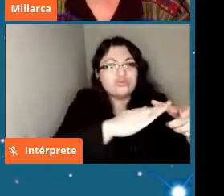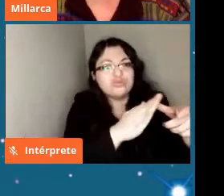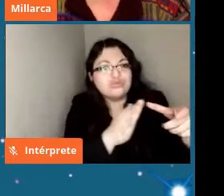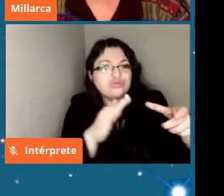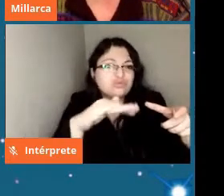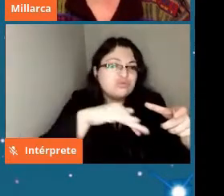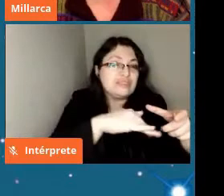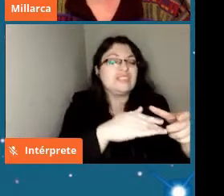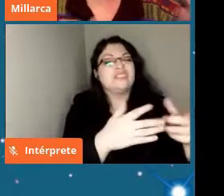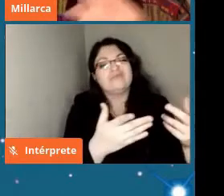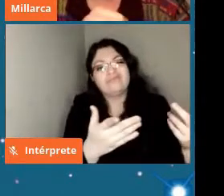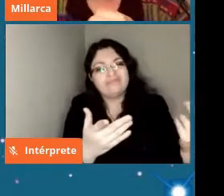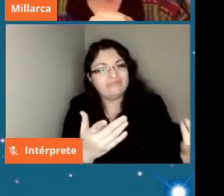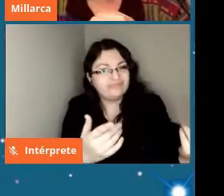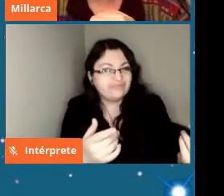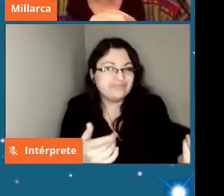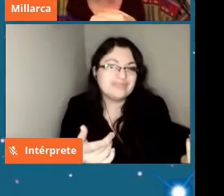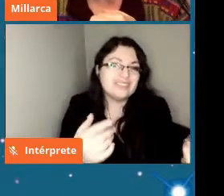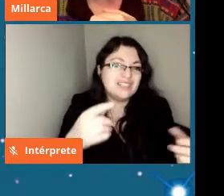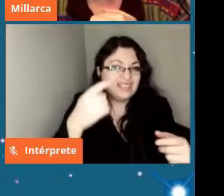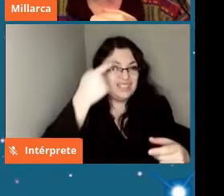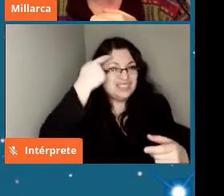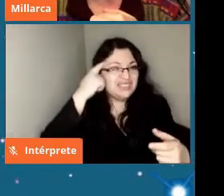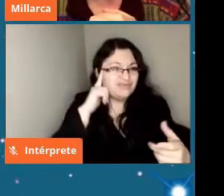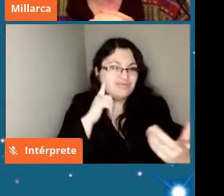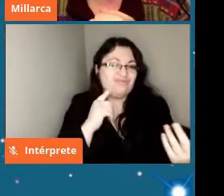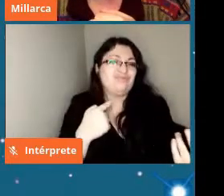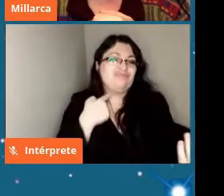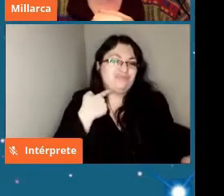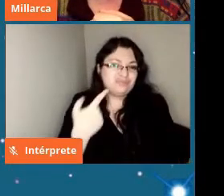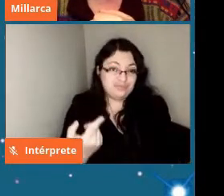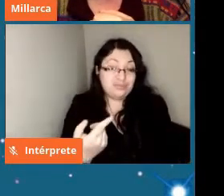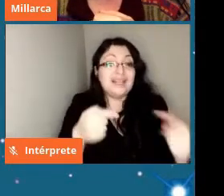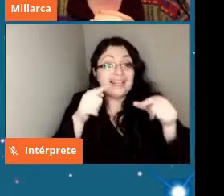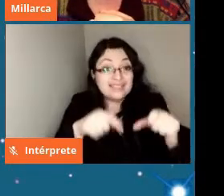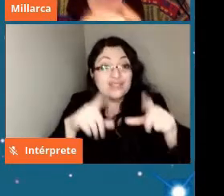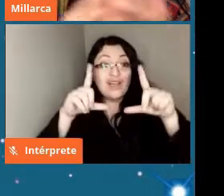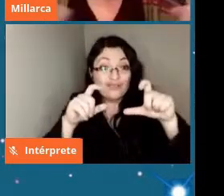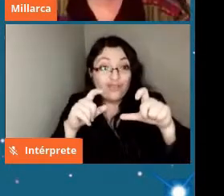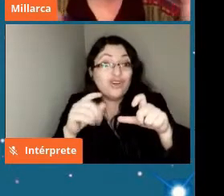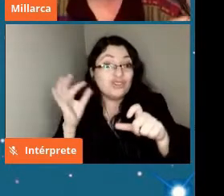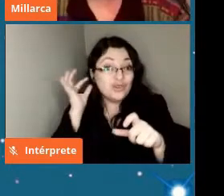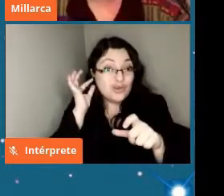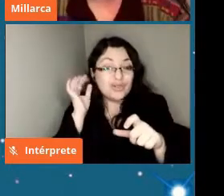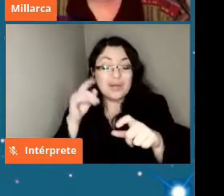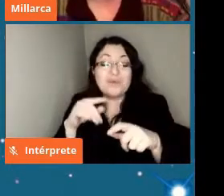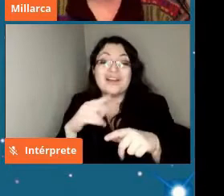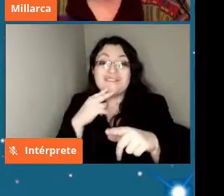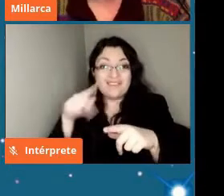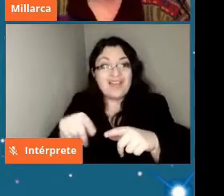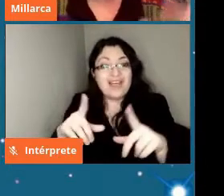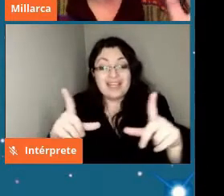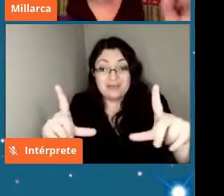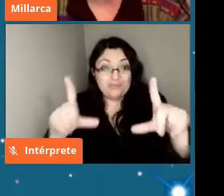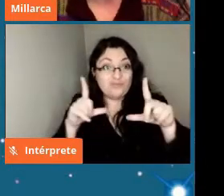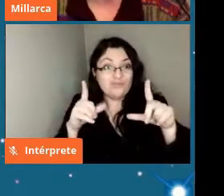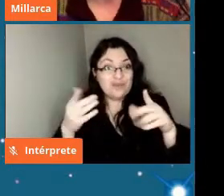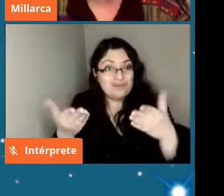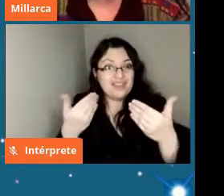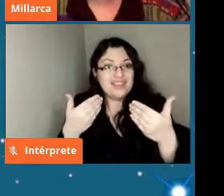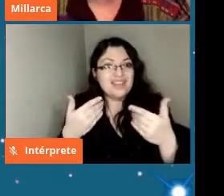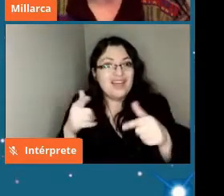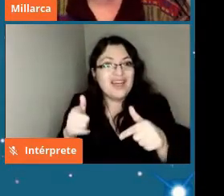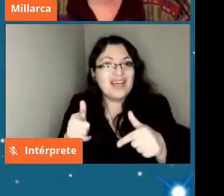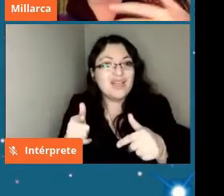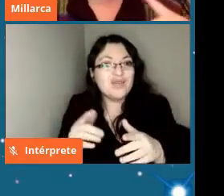entonces ahí hay una foto que justamente me lo pasó una señora de Peine donde están muy felices los del RAID no